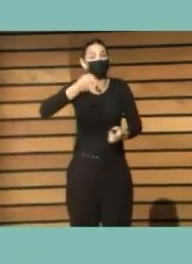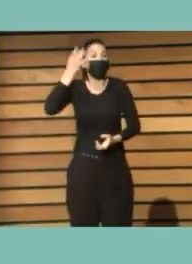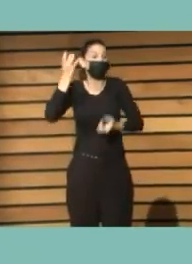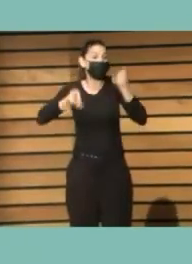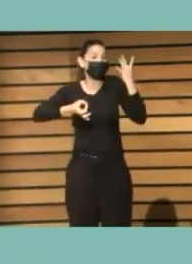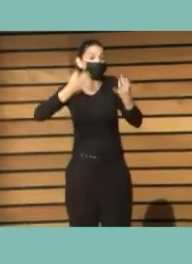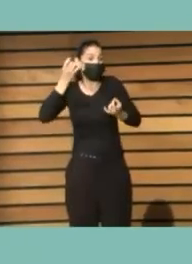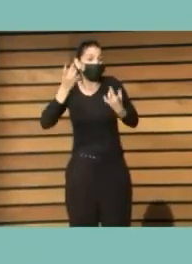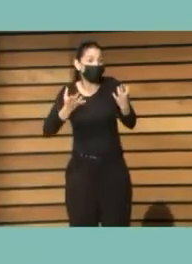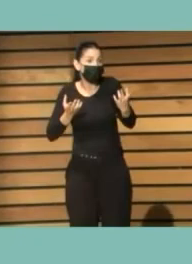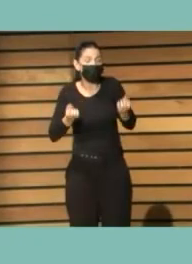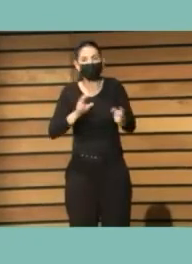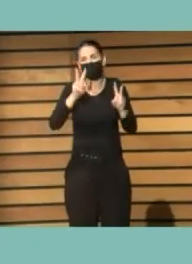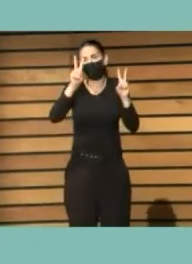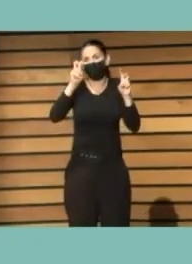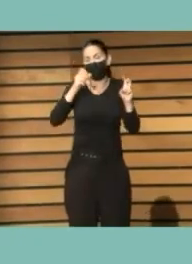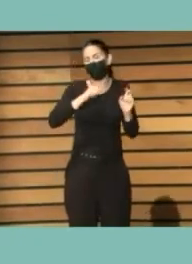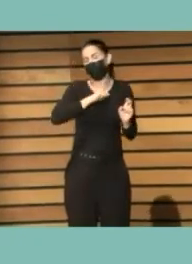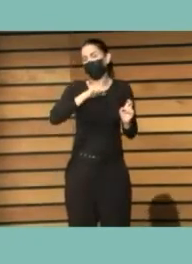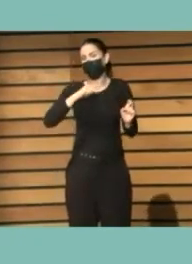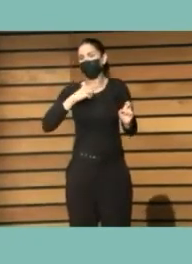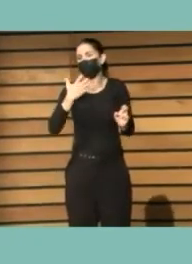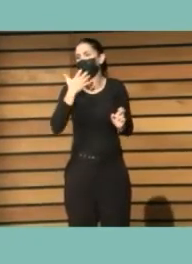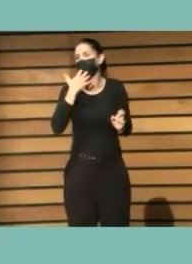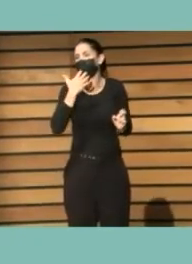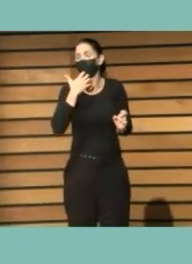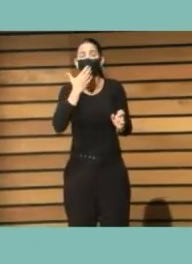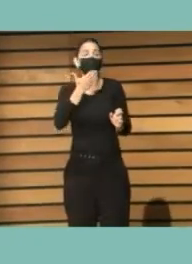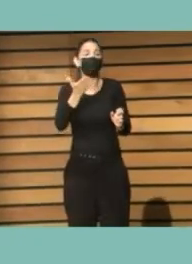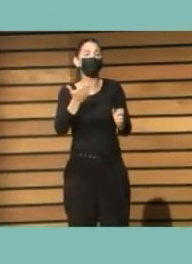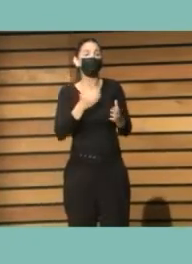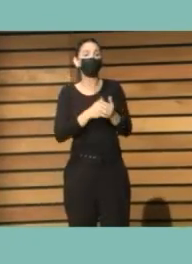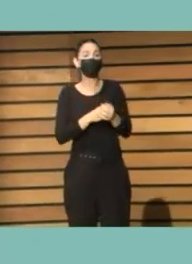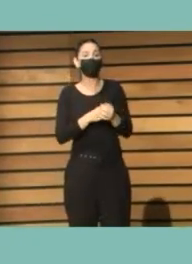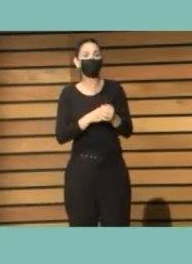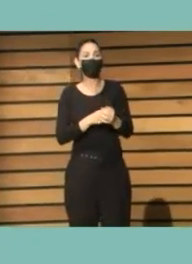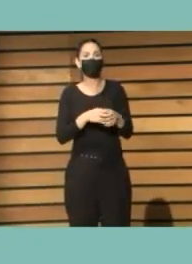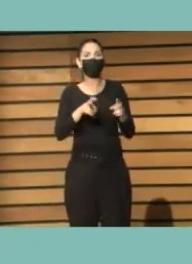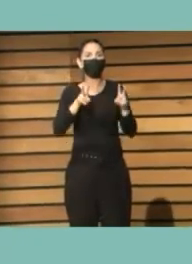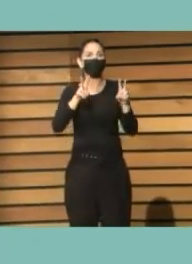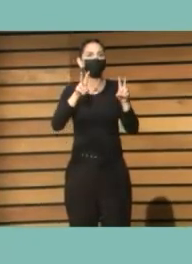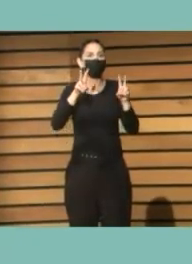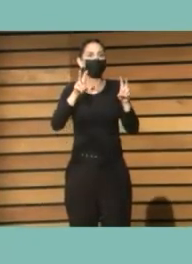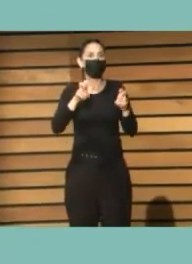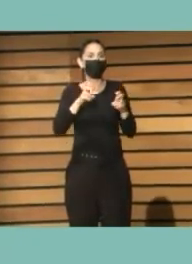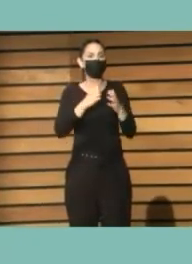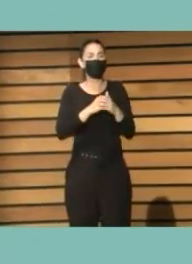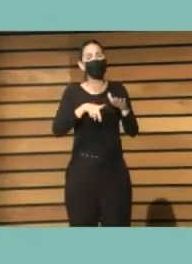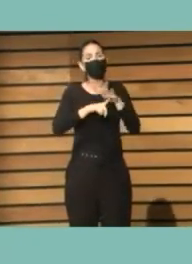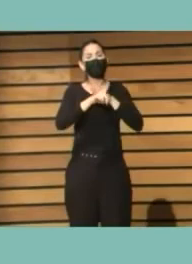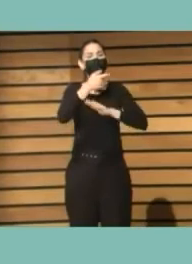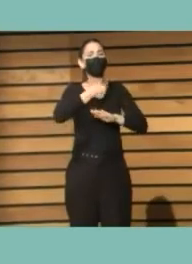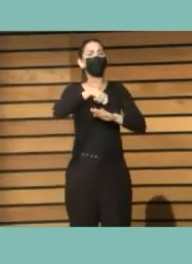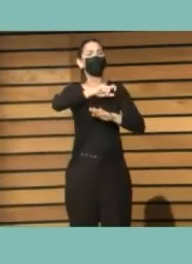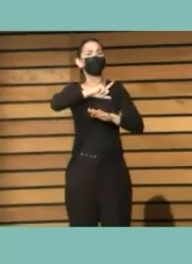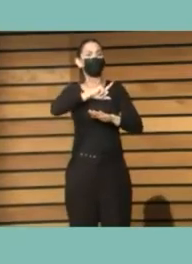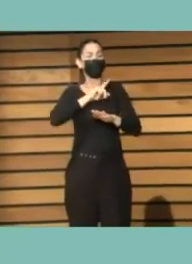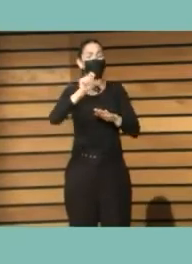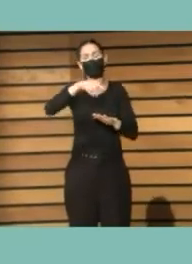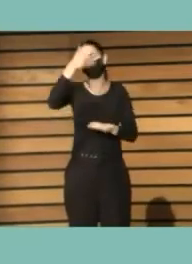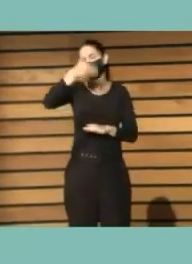salen digamos más de cosecha propia por ejemplo muchos la cooperación internacional de desarrollo española tiene un eje